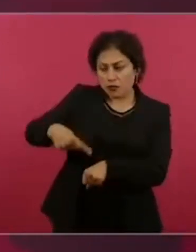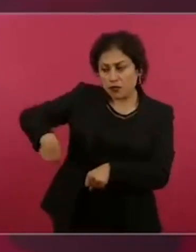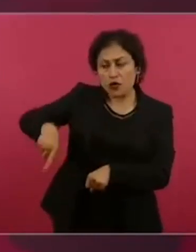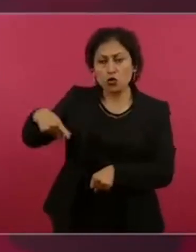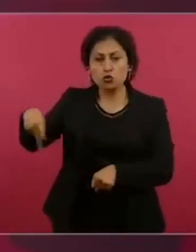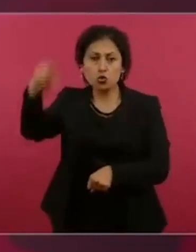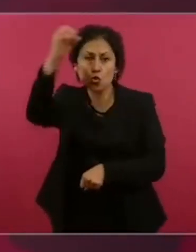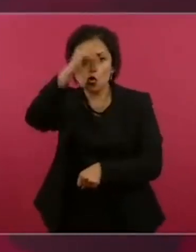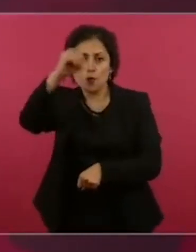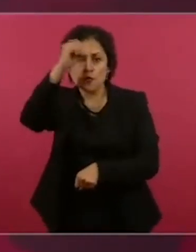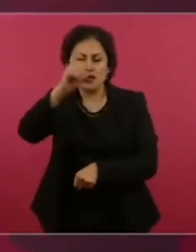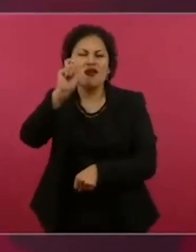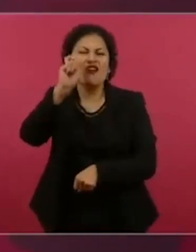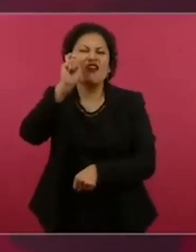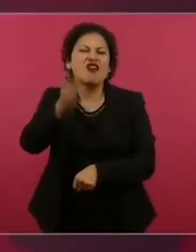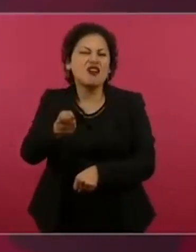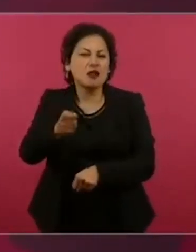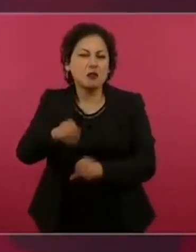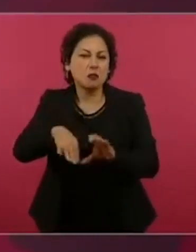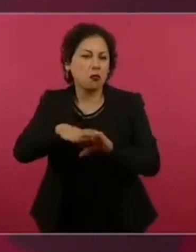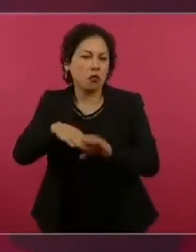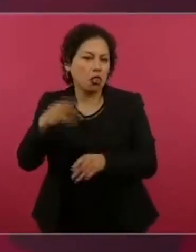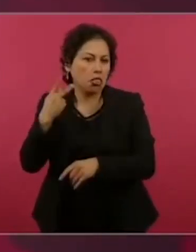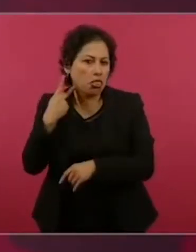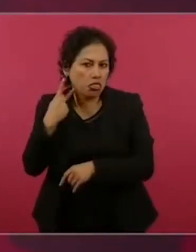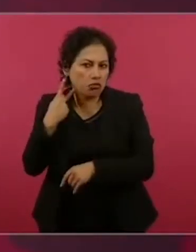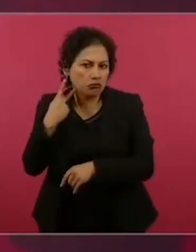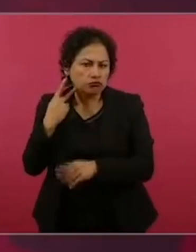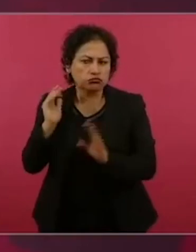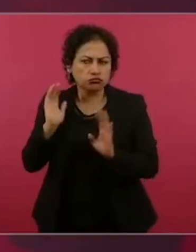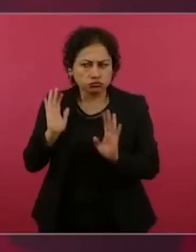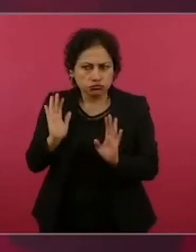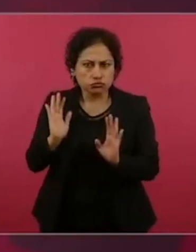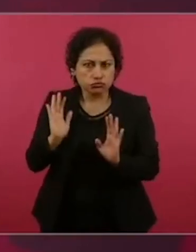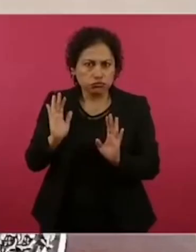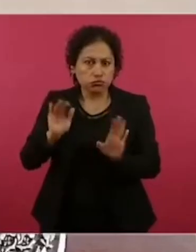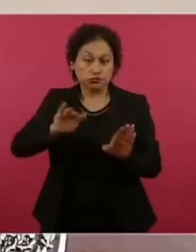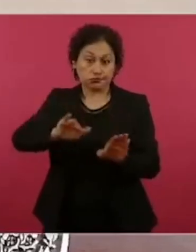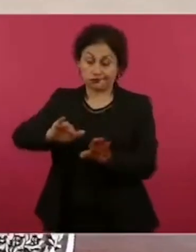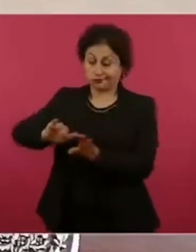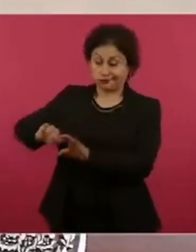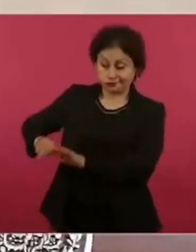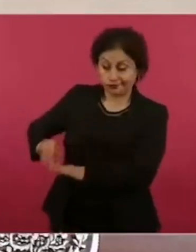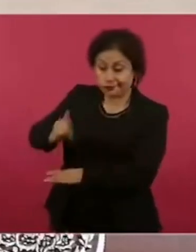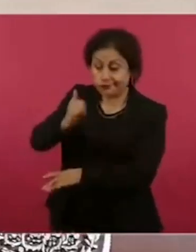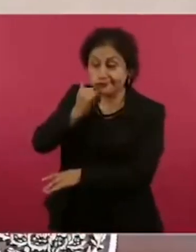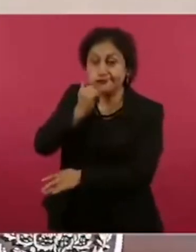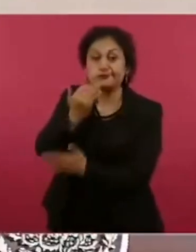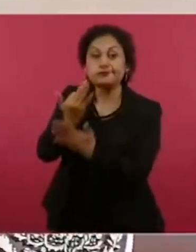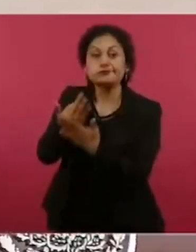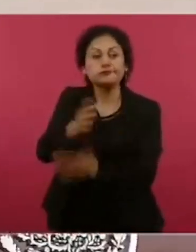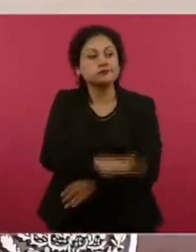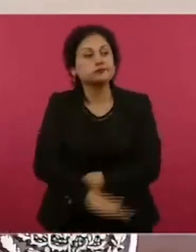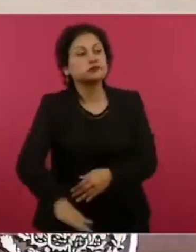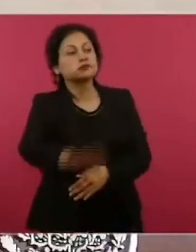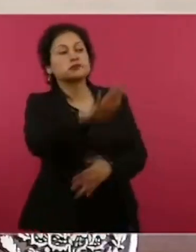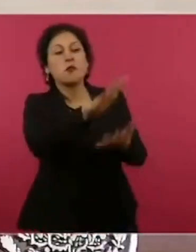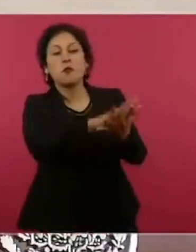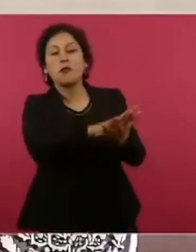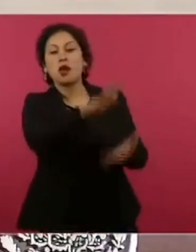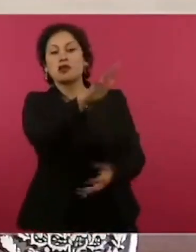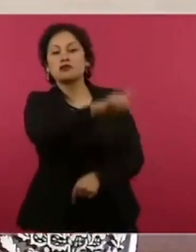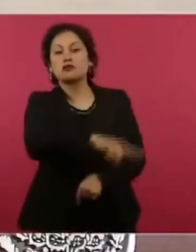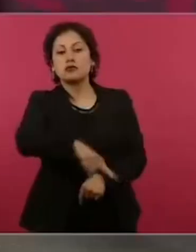y en la democracia manda el pueblo y hay